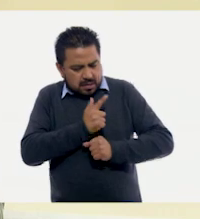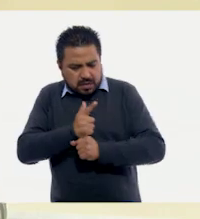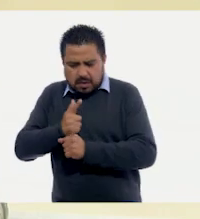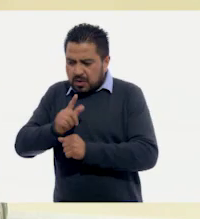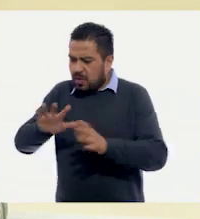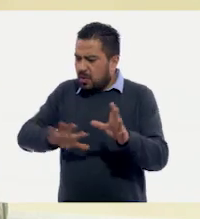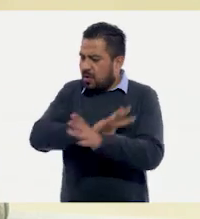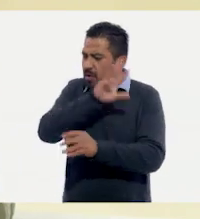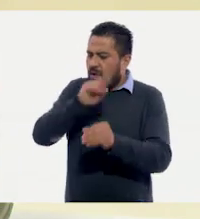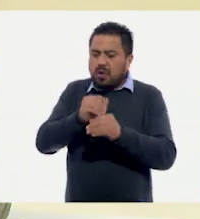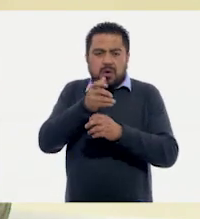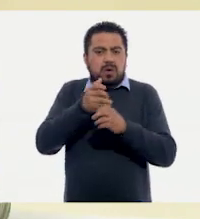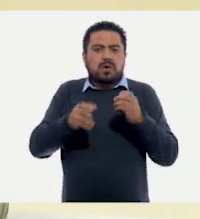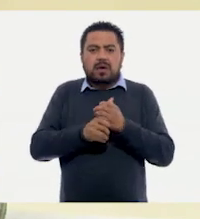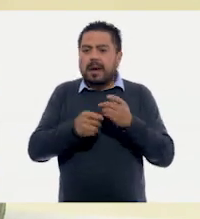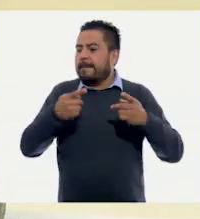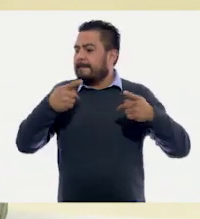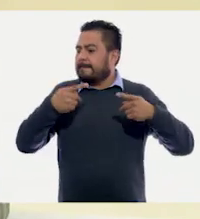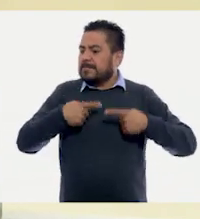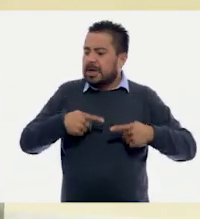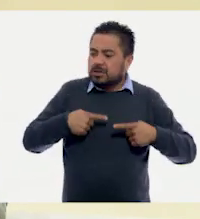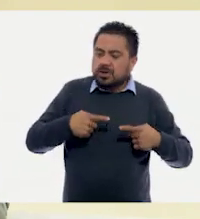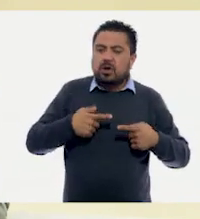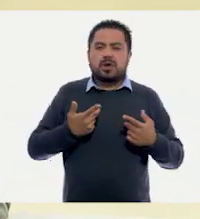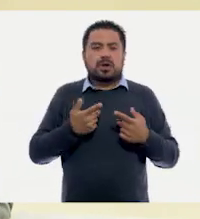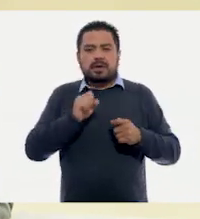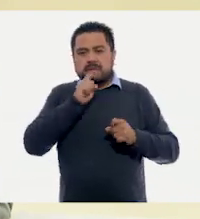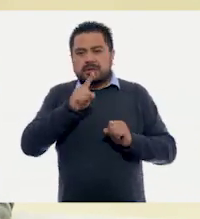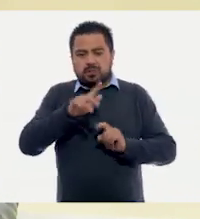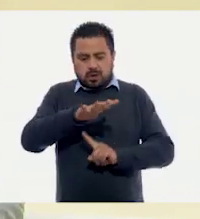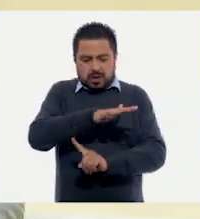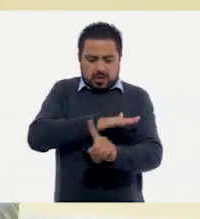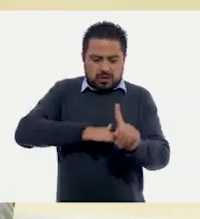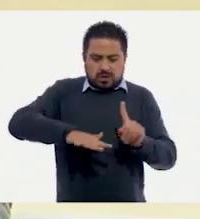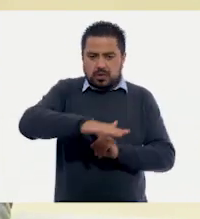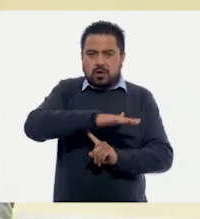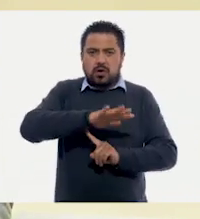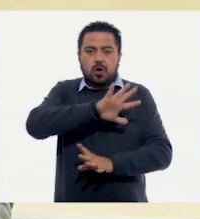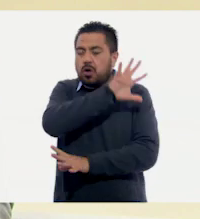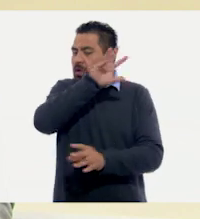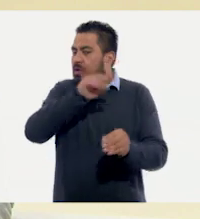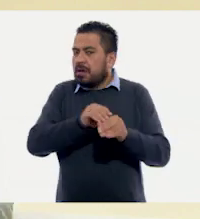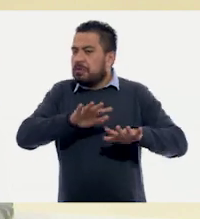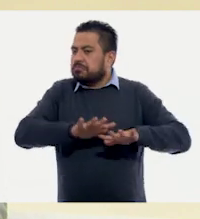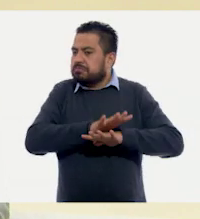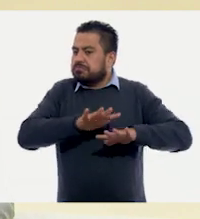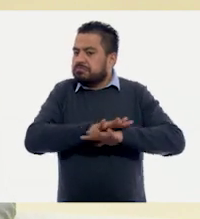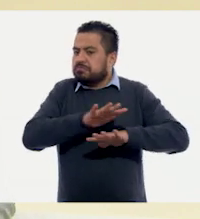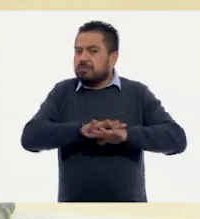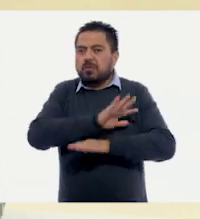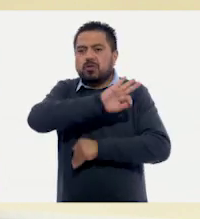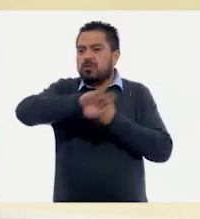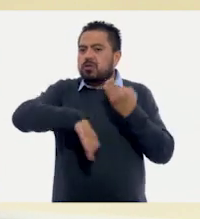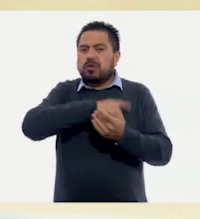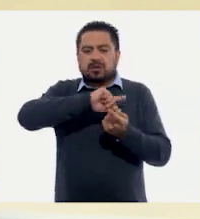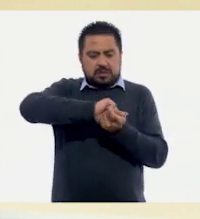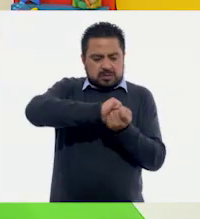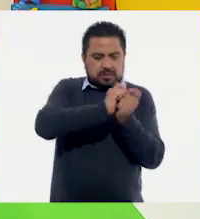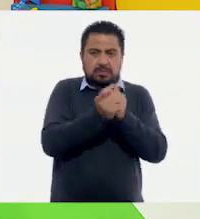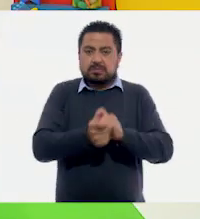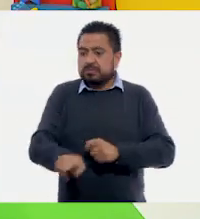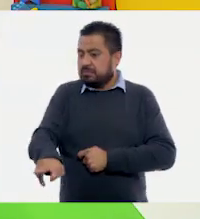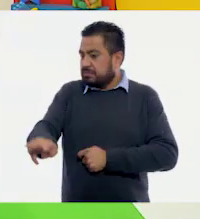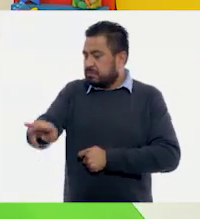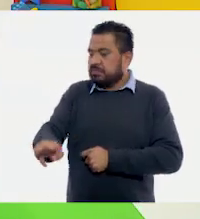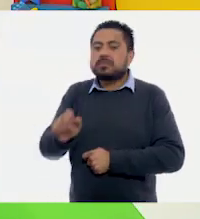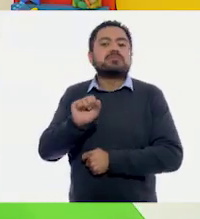todas las cosas, en las personas y en nuestro entorno. Todo cambia y todo se transforma, ¿verdad?